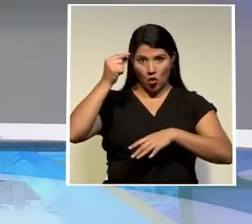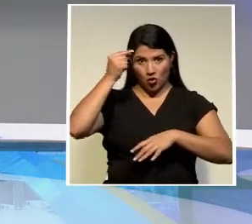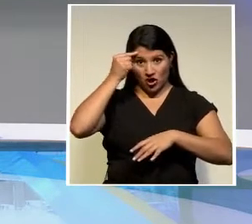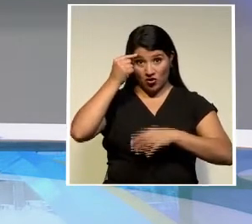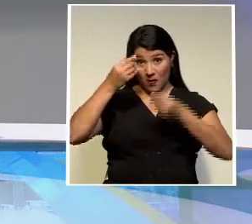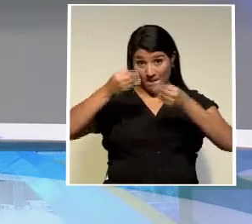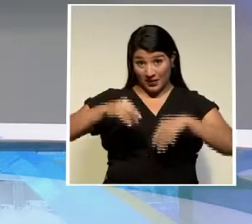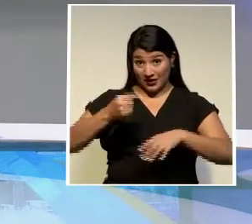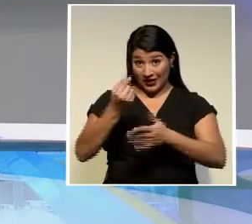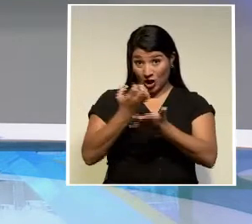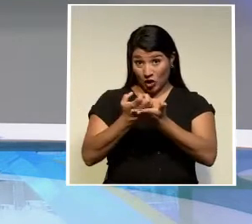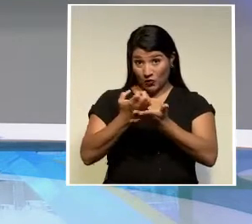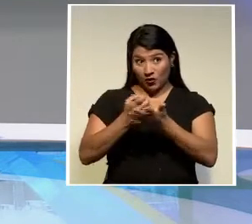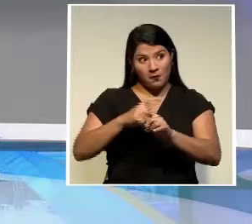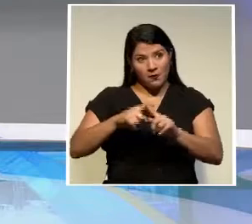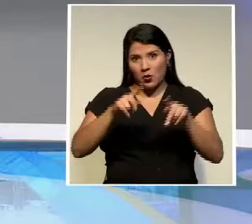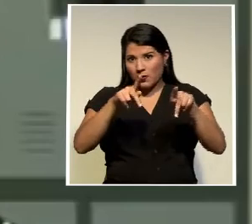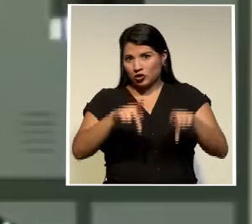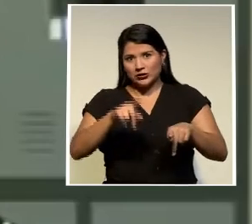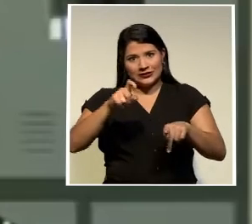esa ayuda veamos la información